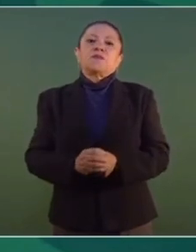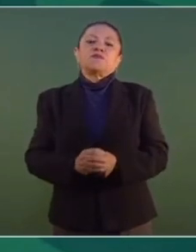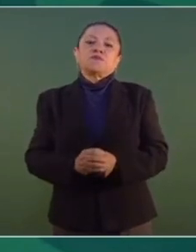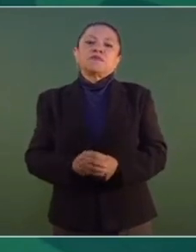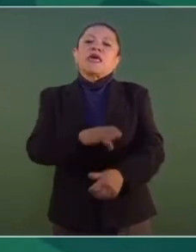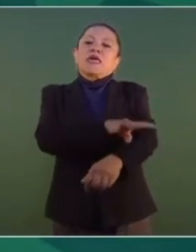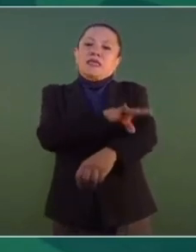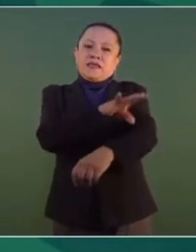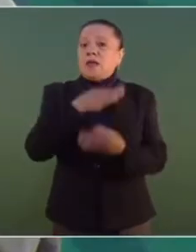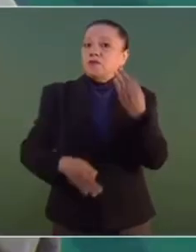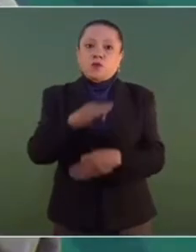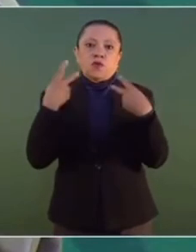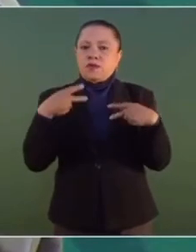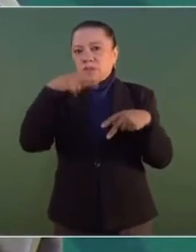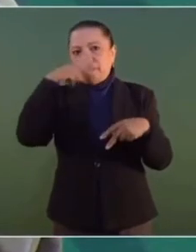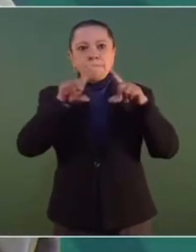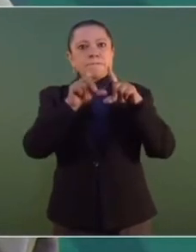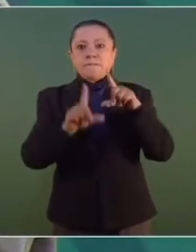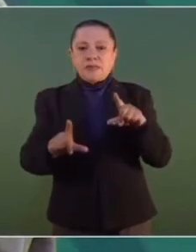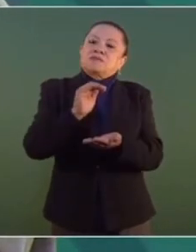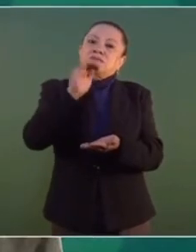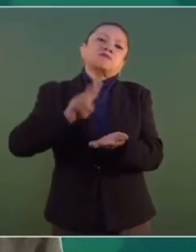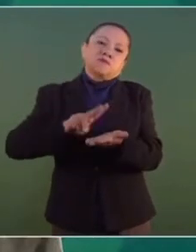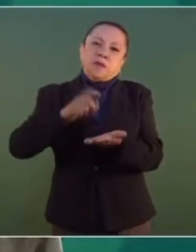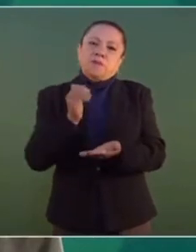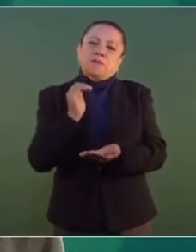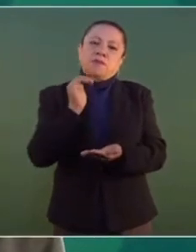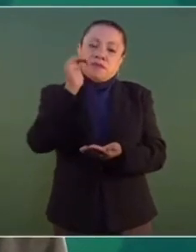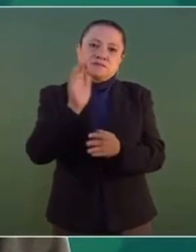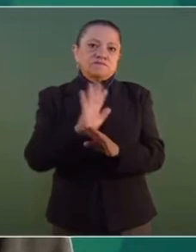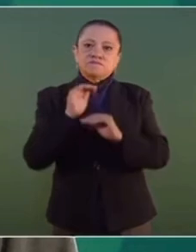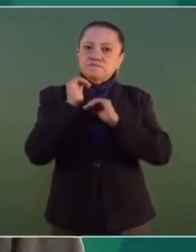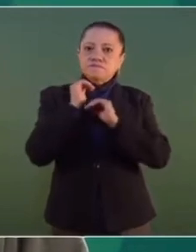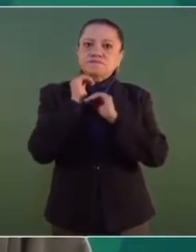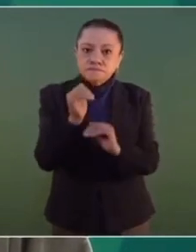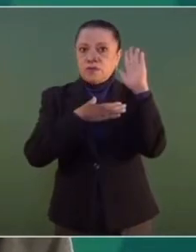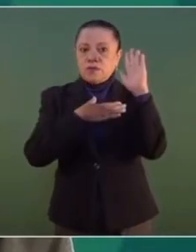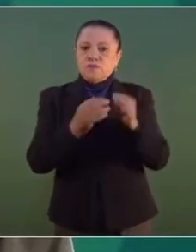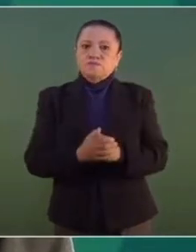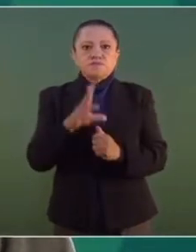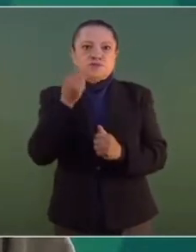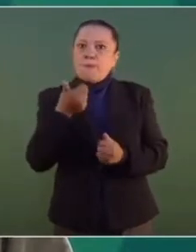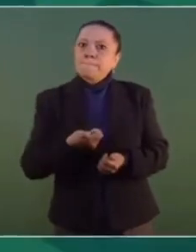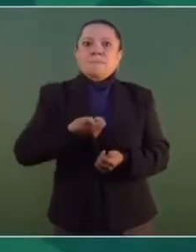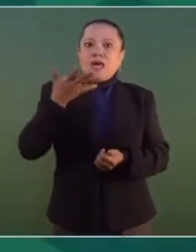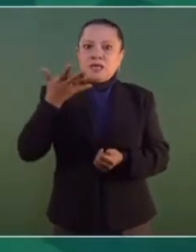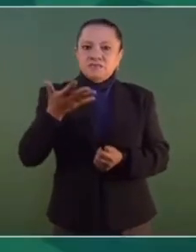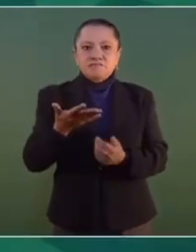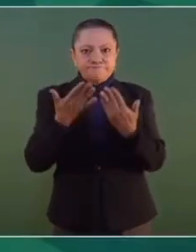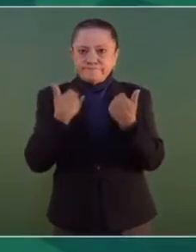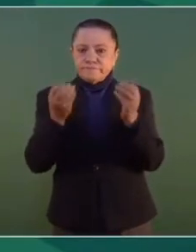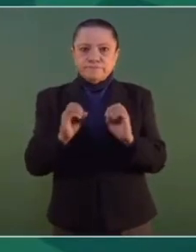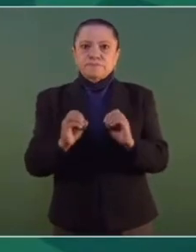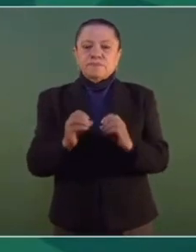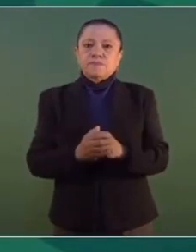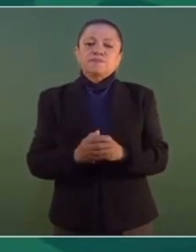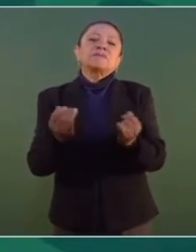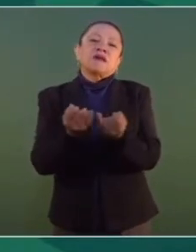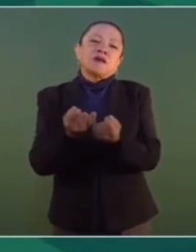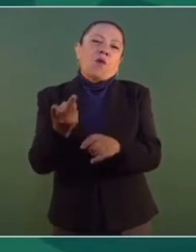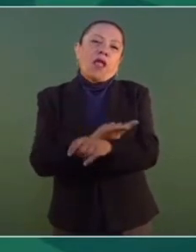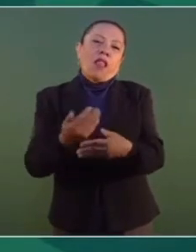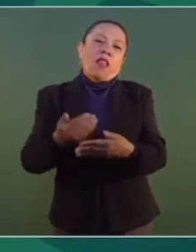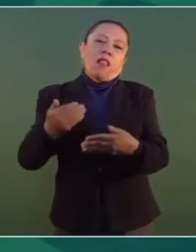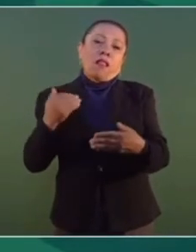eléctrica a precios justos, que no haya aumentos por encima de la inflación, que no suceda lo de antes,